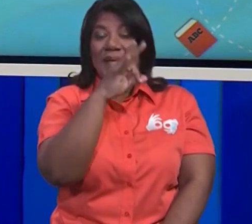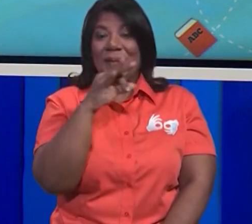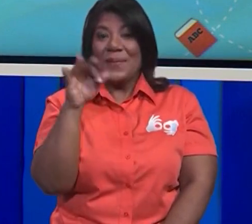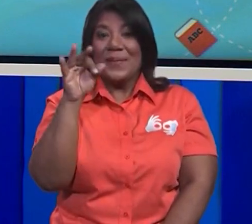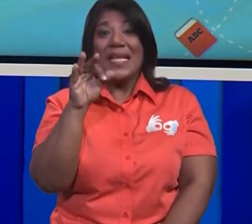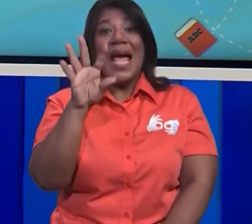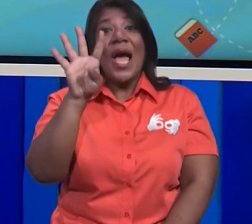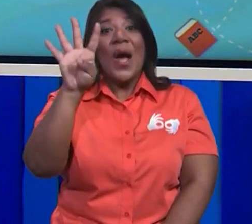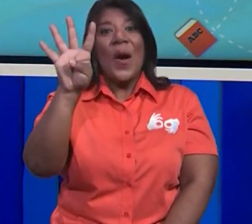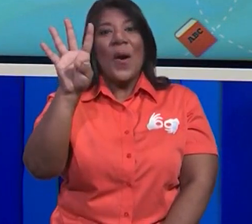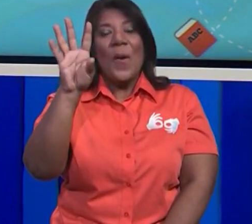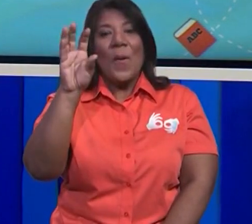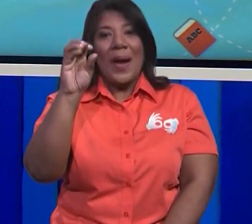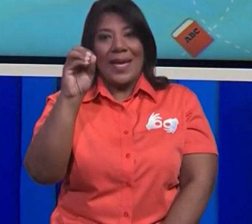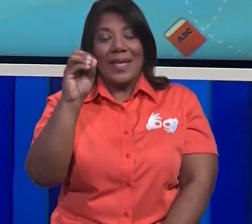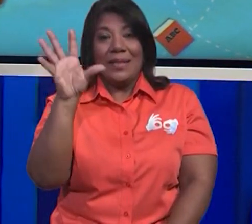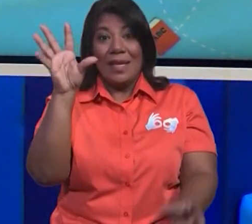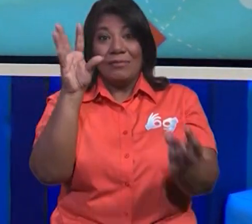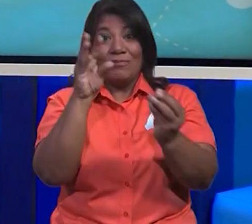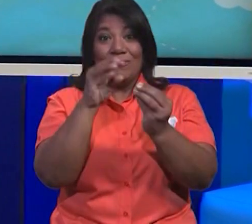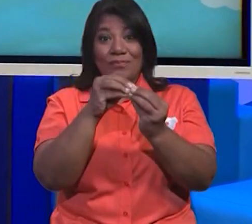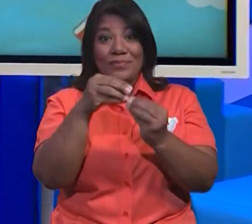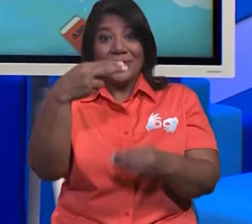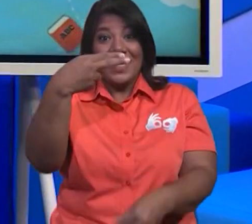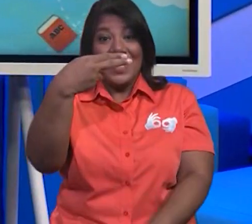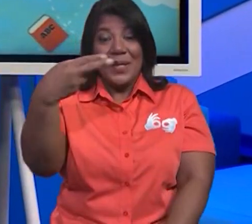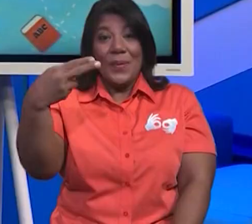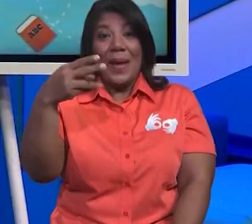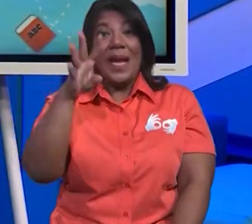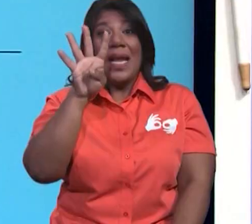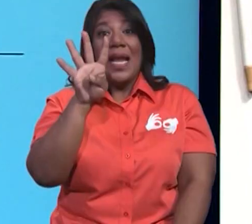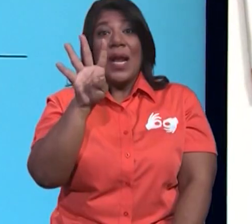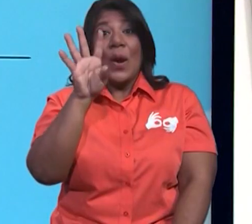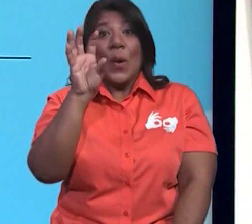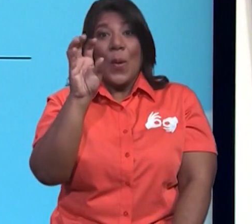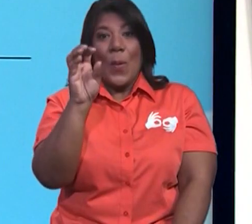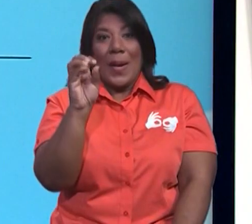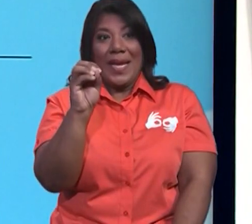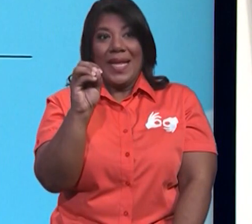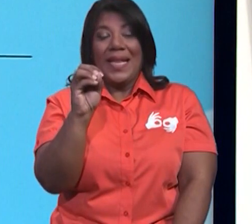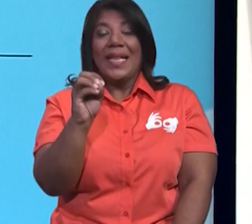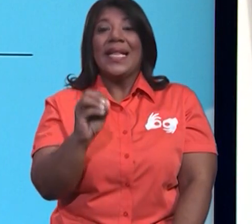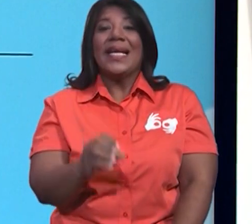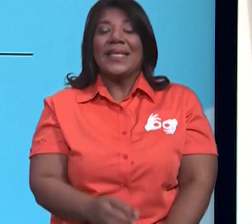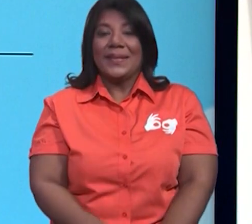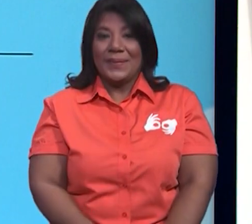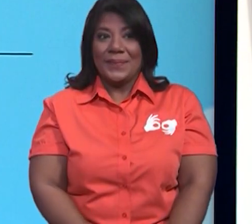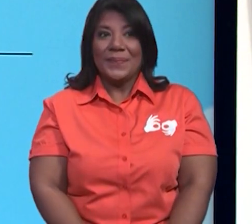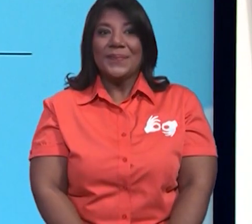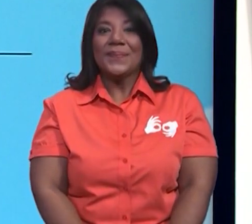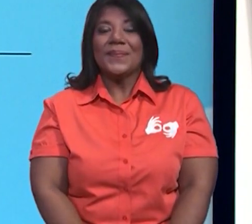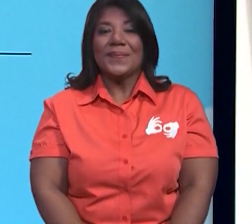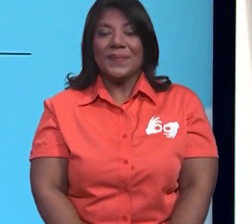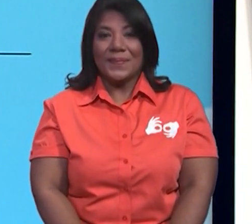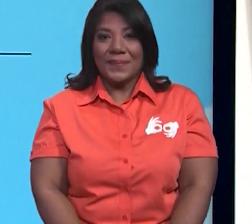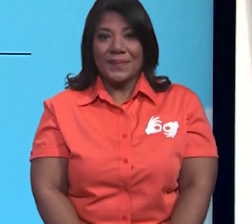Tenemos 40. Entonces, hay cuatro. Vamos a ver aquí, vamos a escribir.